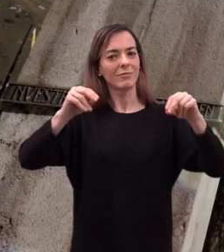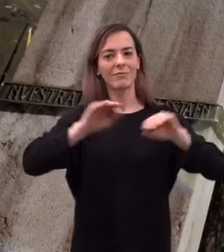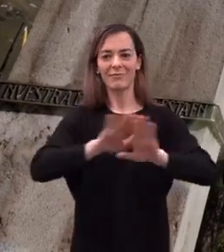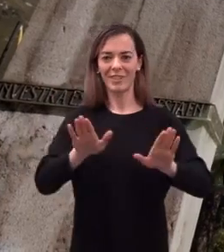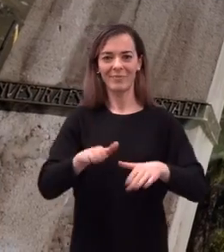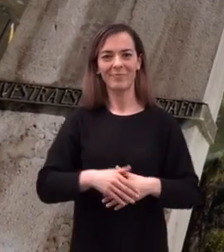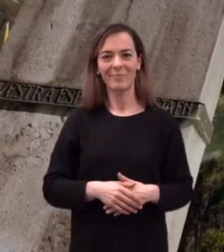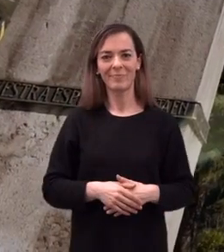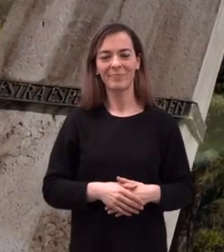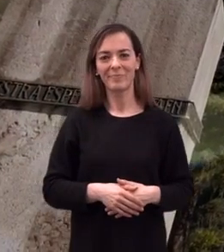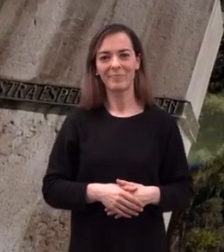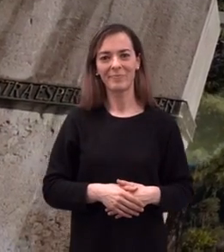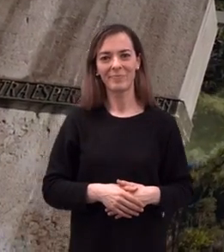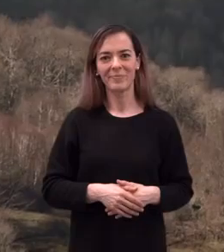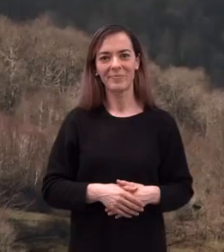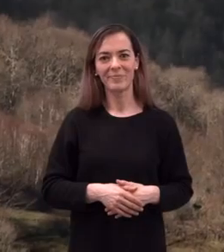Sitio.